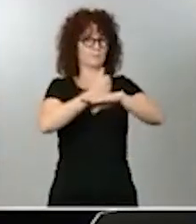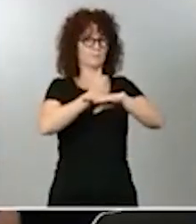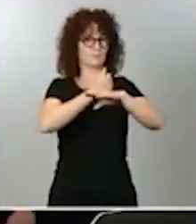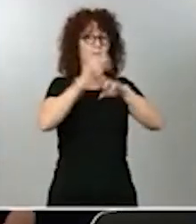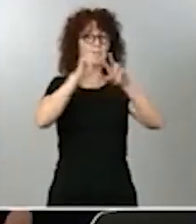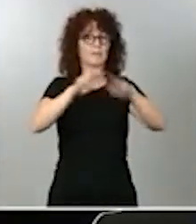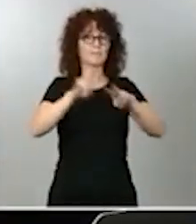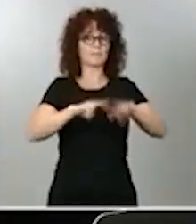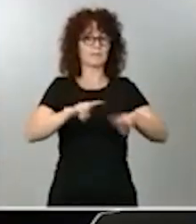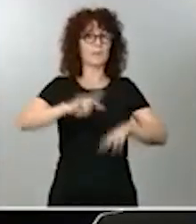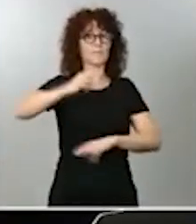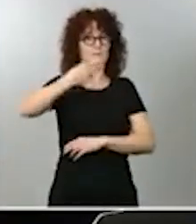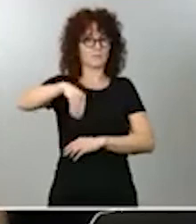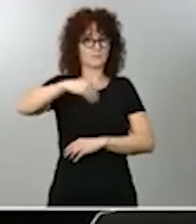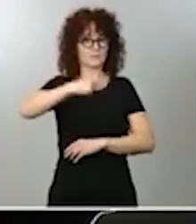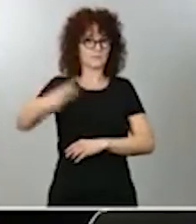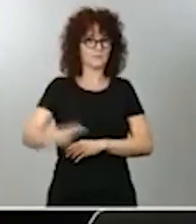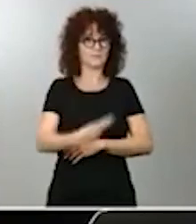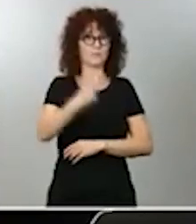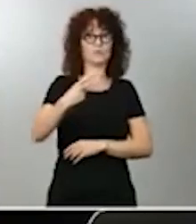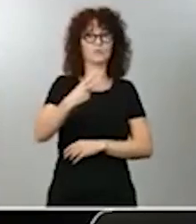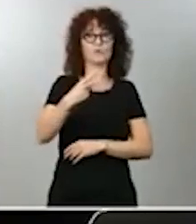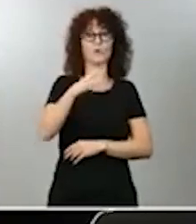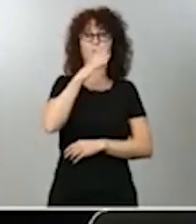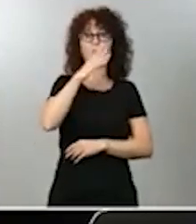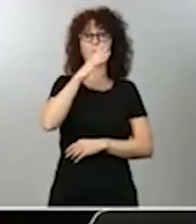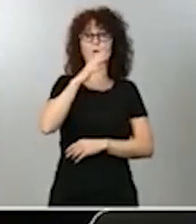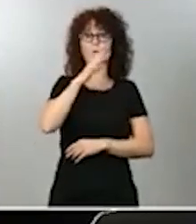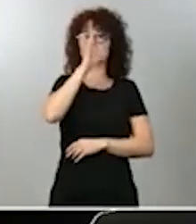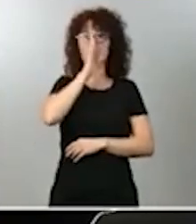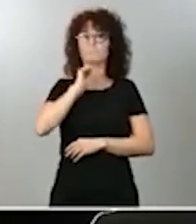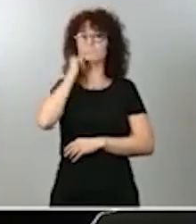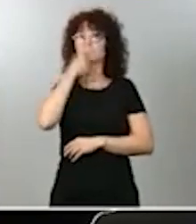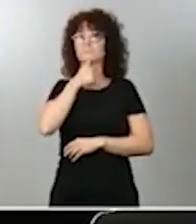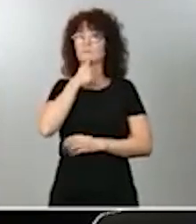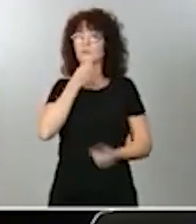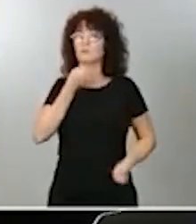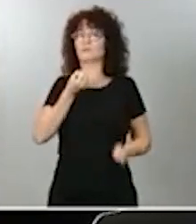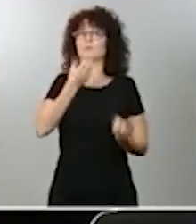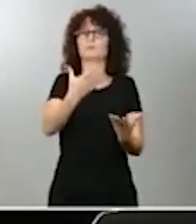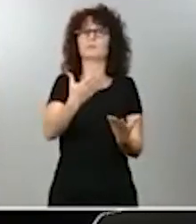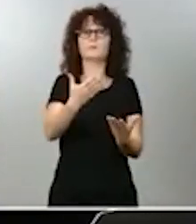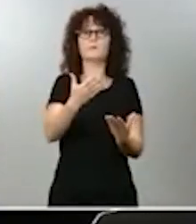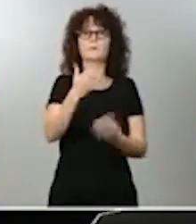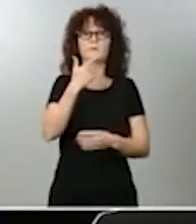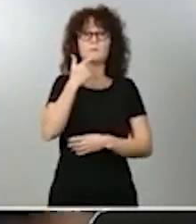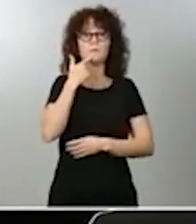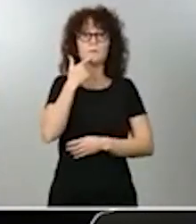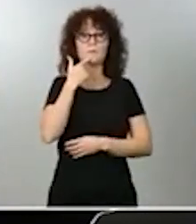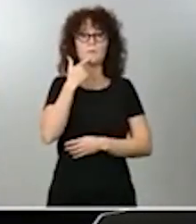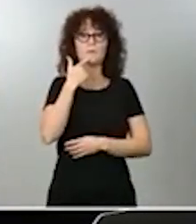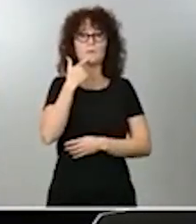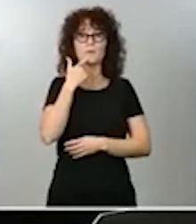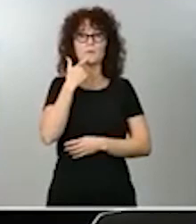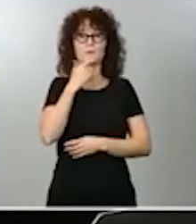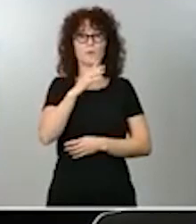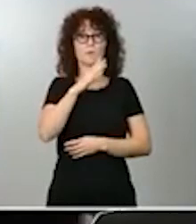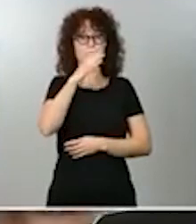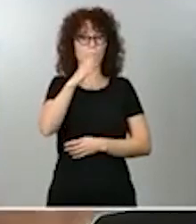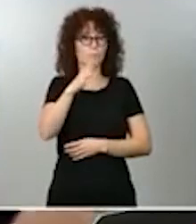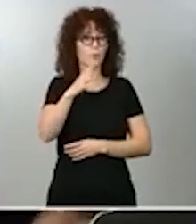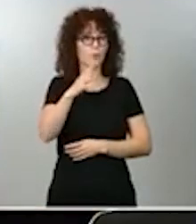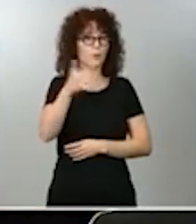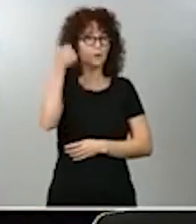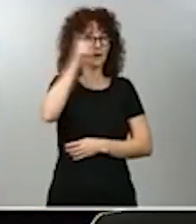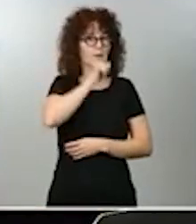en el delito de descubrimiento y revelación de secretos, puso que habría cometido por razones de género. No sé si le preocupa que el vicepresidente